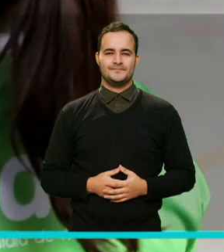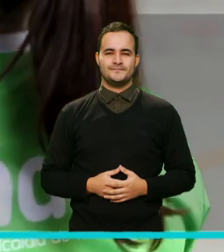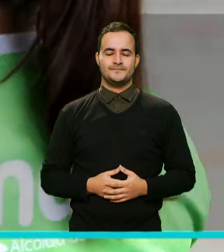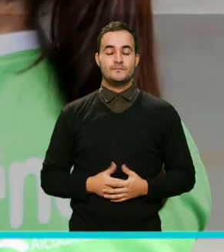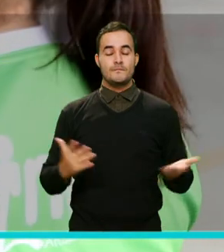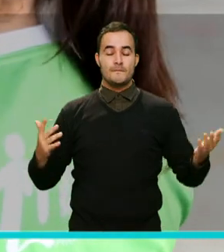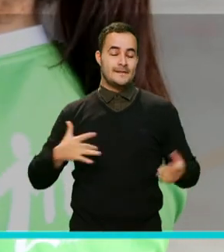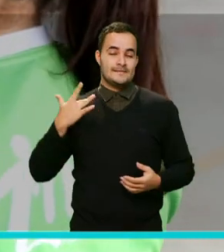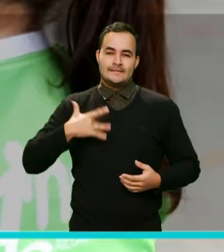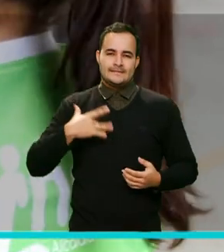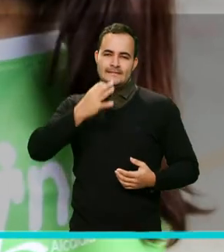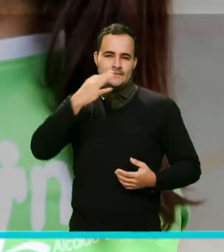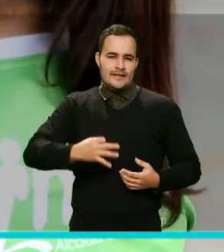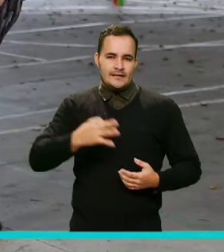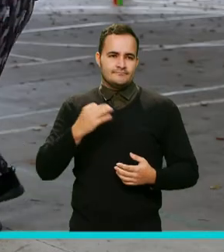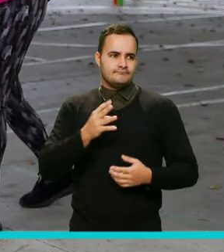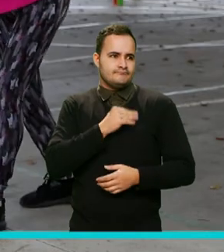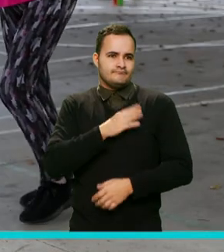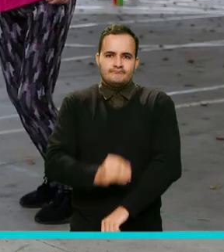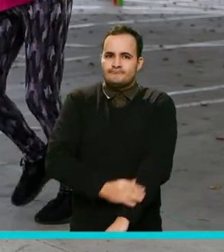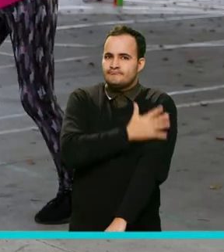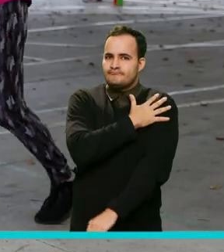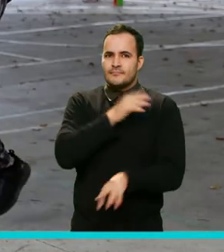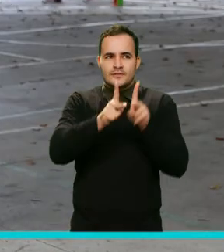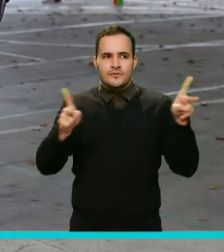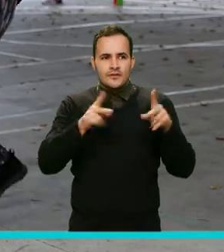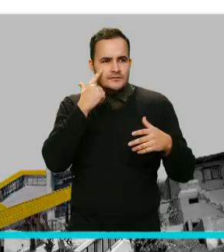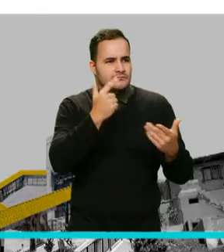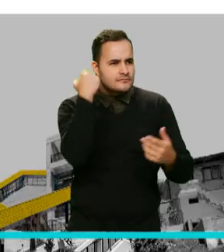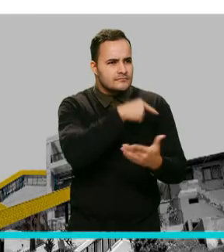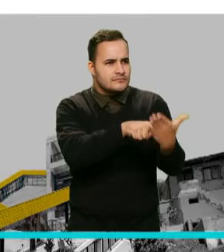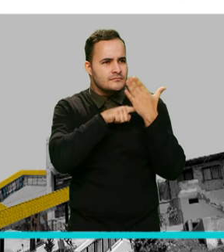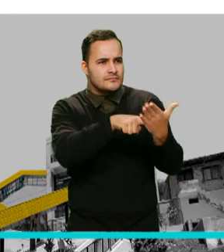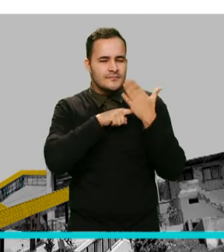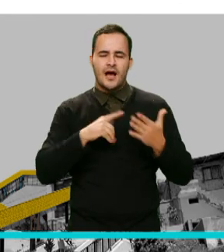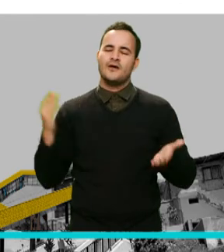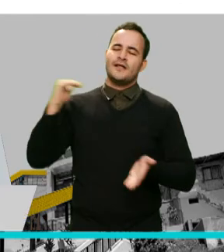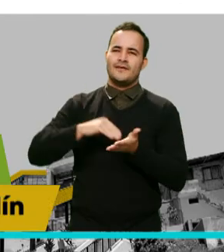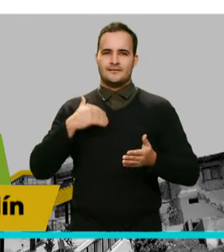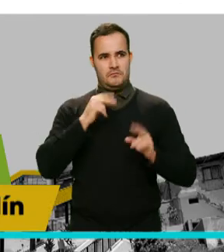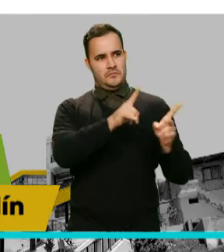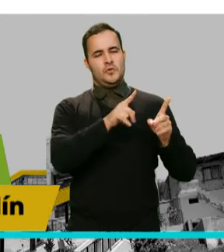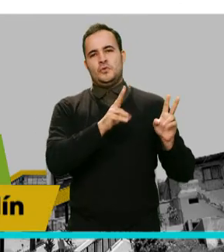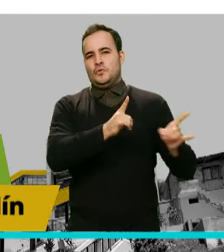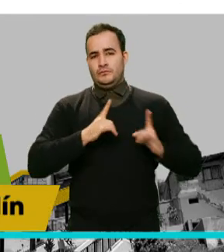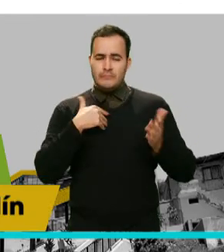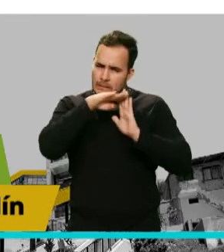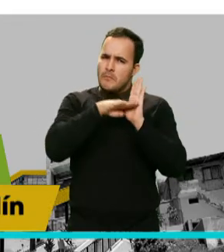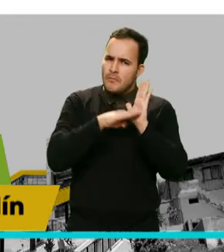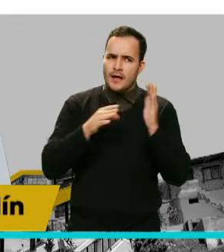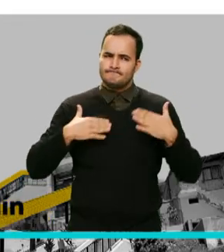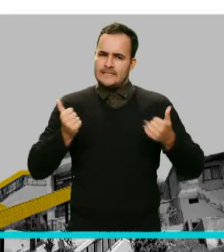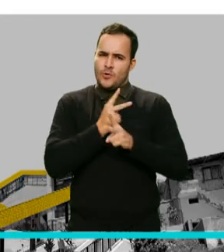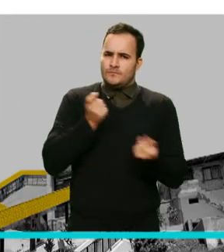Sentir la alegría y la emoción de las personas mayores fue muy grata. Se les explicó todo el protocolo de bioseguridad,